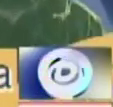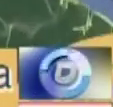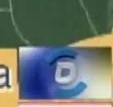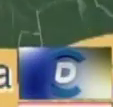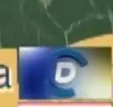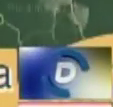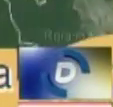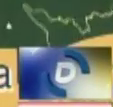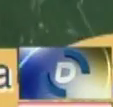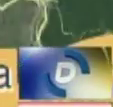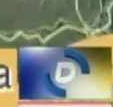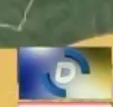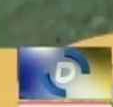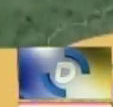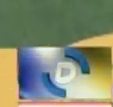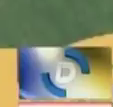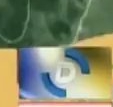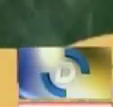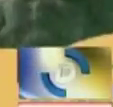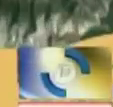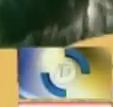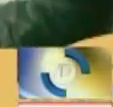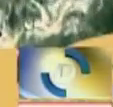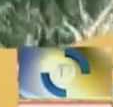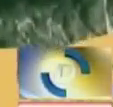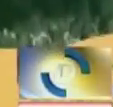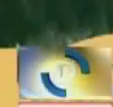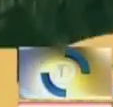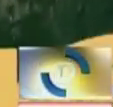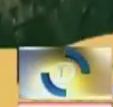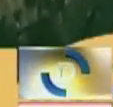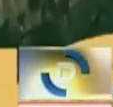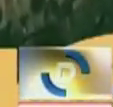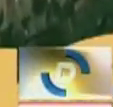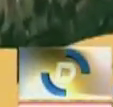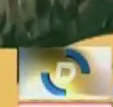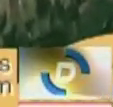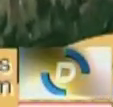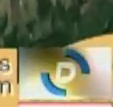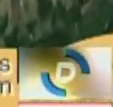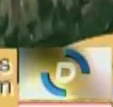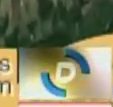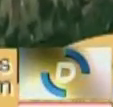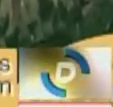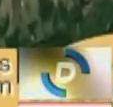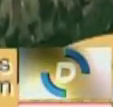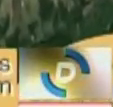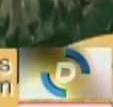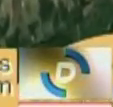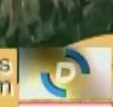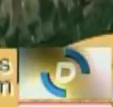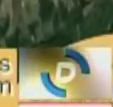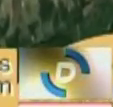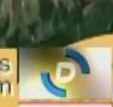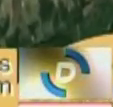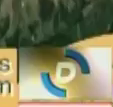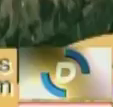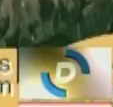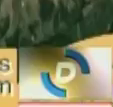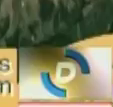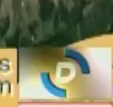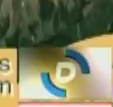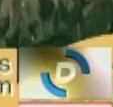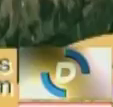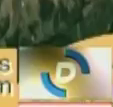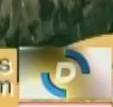La azulita está ubicada en la zona norte del estado bolivariano de Mérida Con una altura que va desde los 300 metros hasta los 2